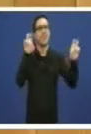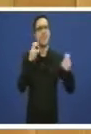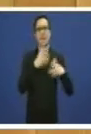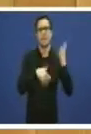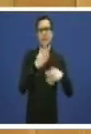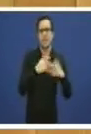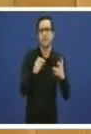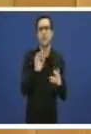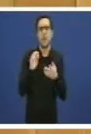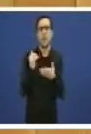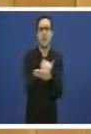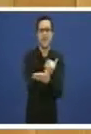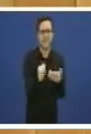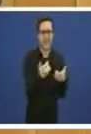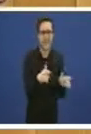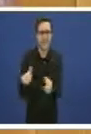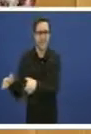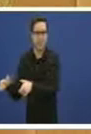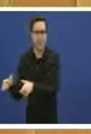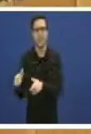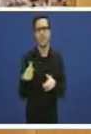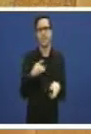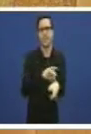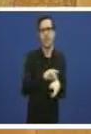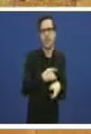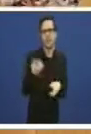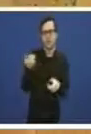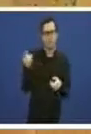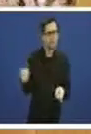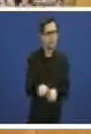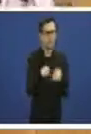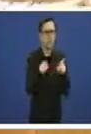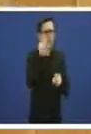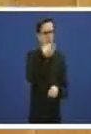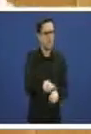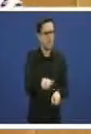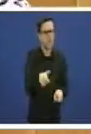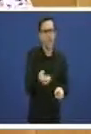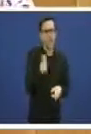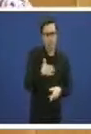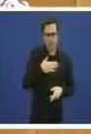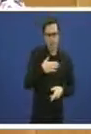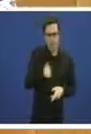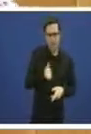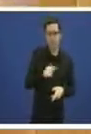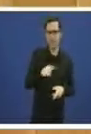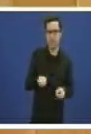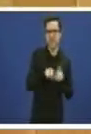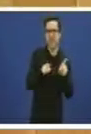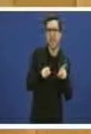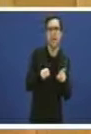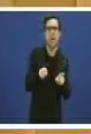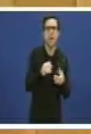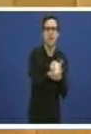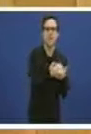clasificación dos doentes que non lhes importa para nada ás persoas que teñen ese dereito. Obriga ao goberno